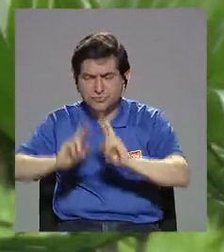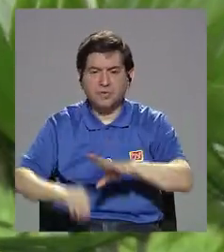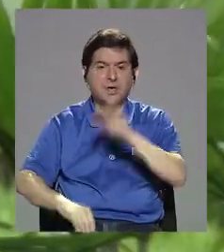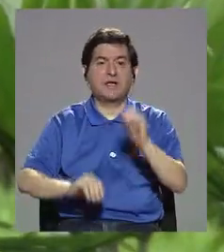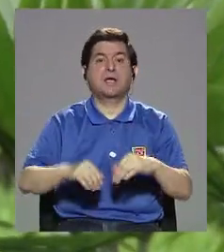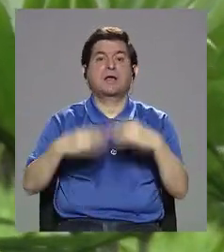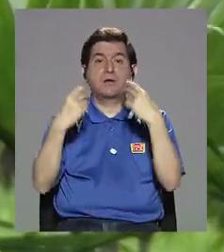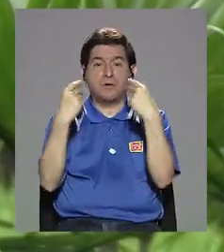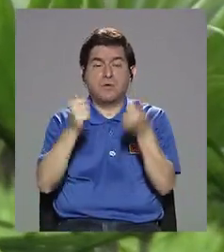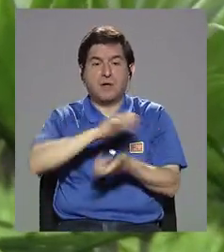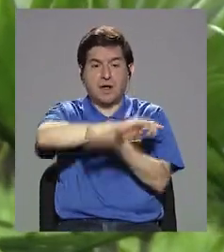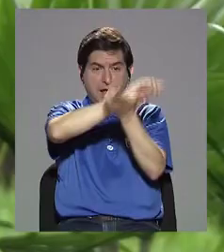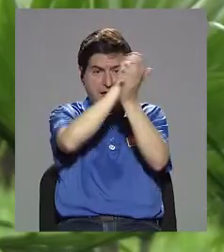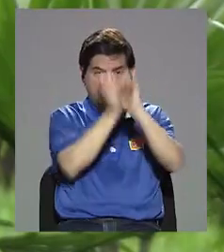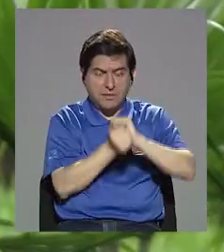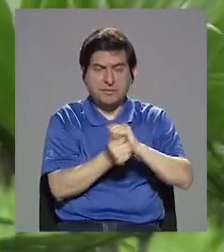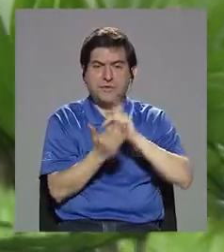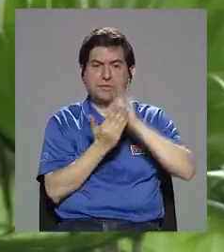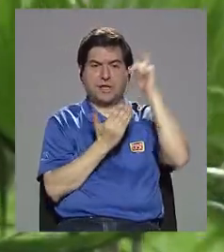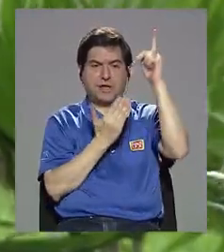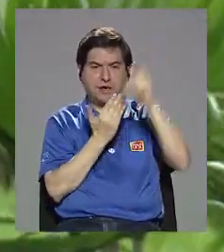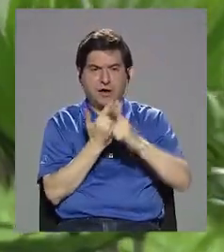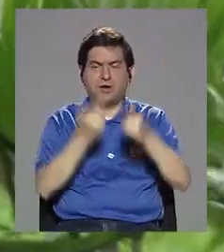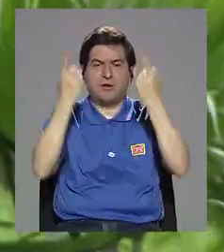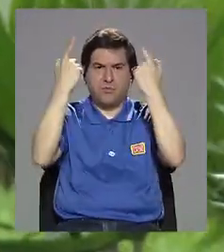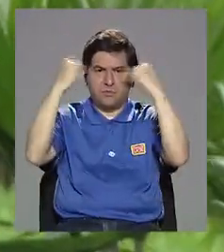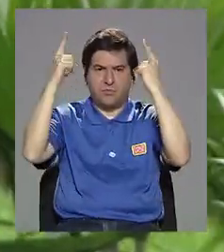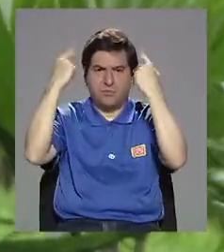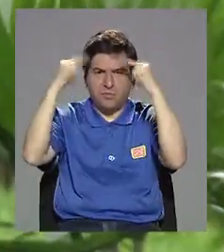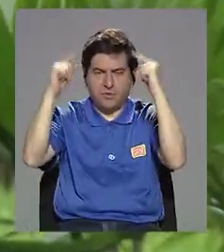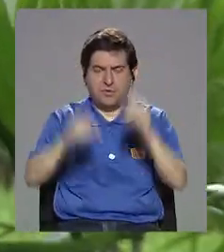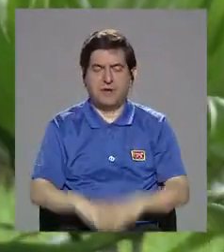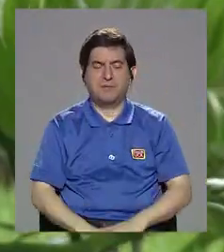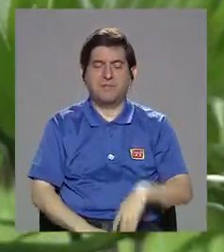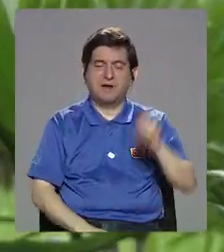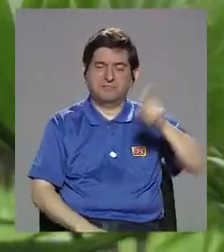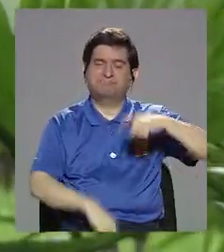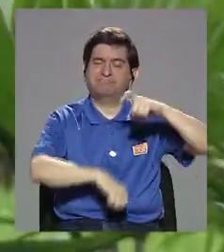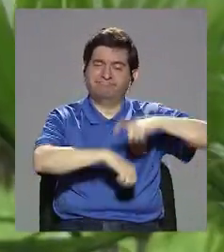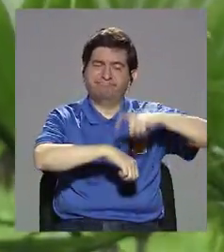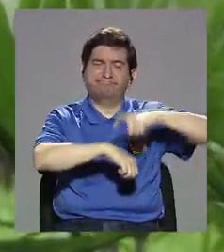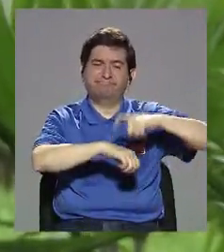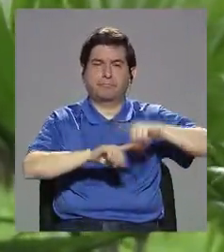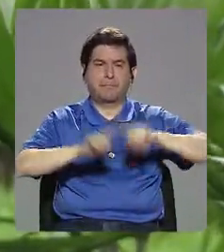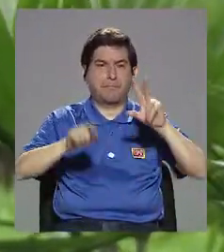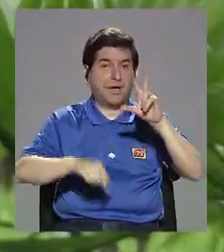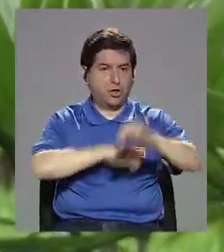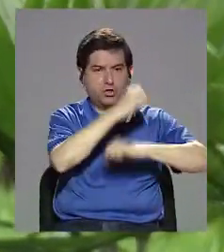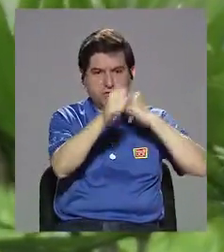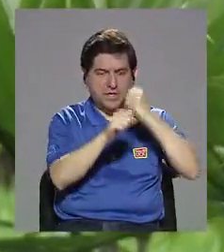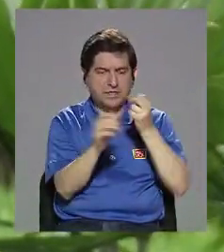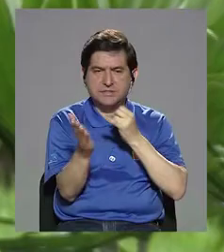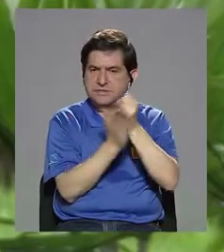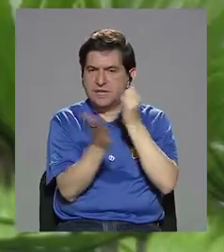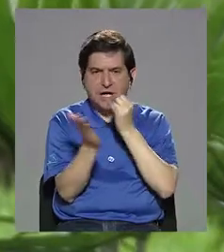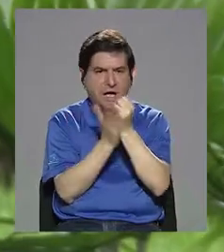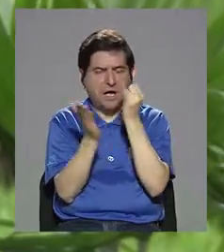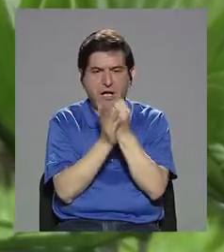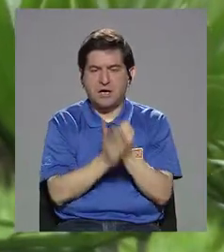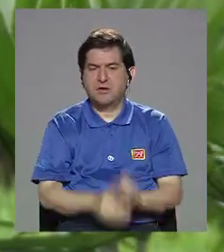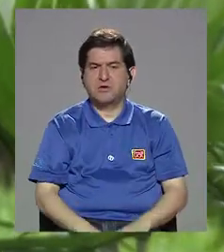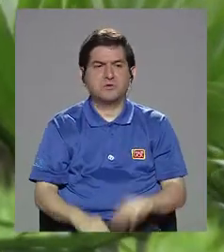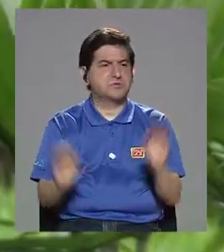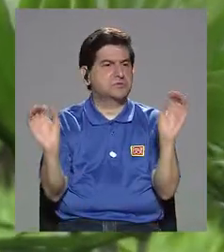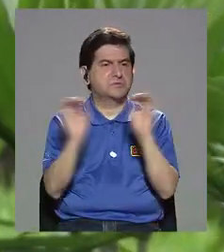adaptarlos a programas efectivos toma su tiempo. Pero 30 años de investigación